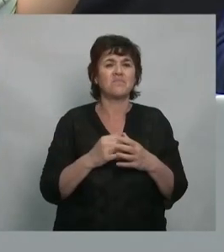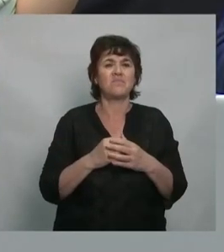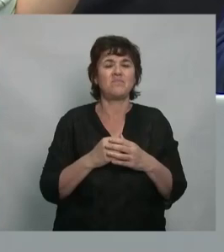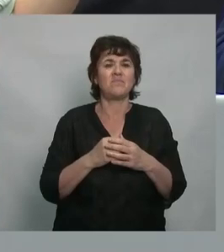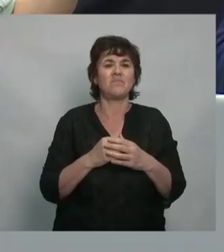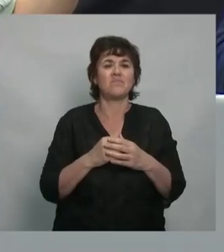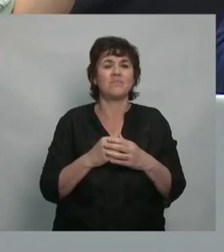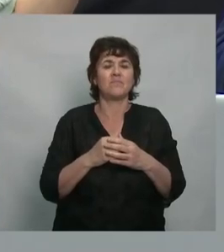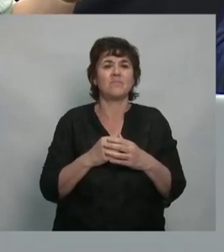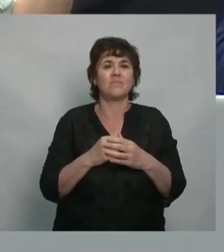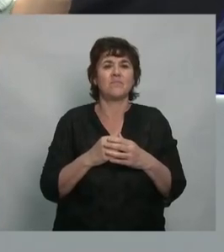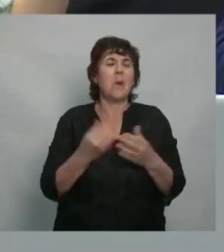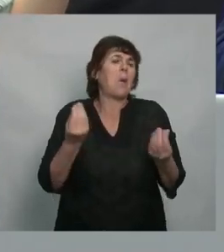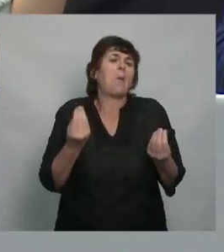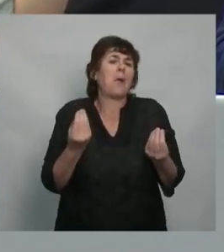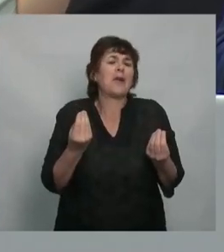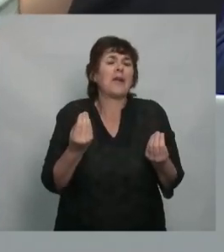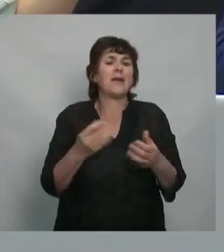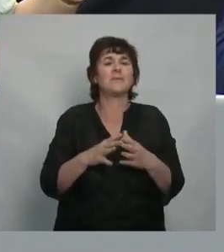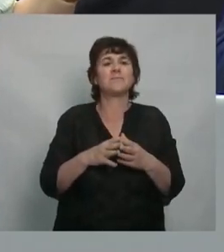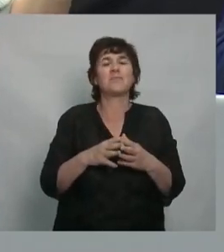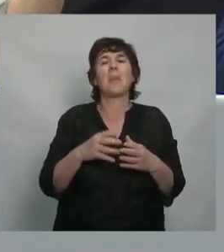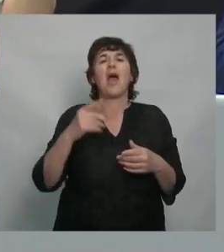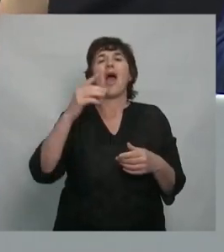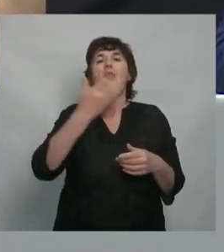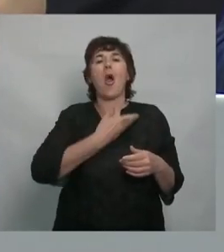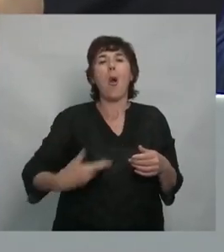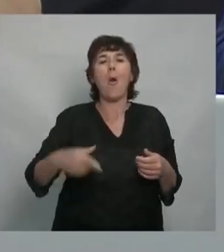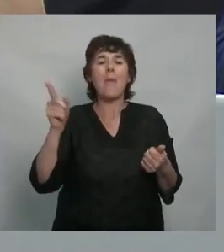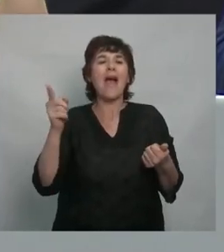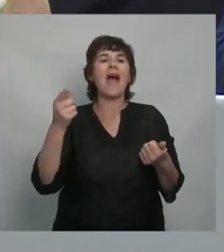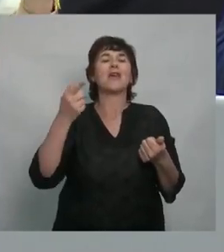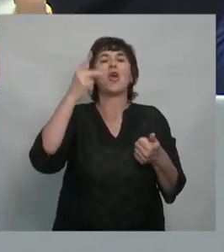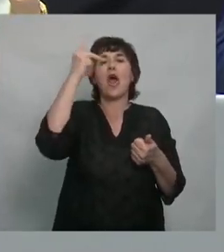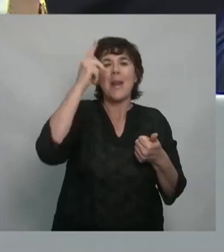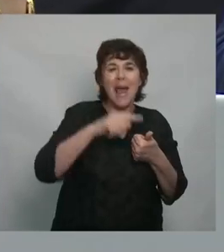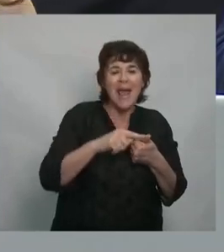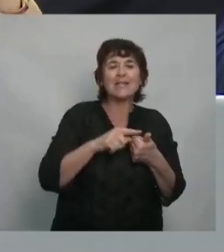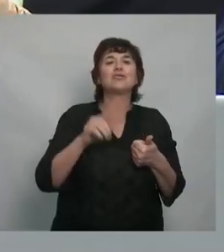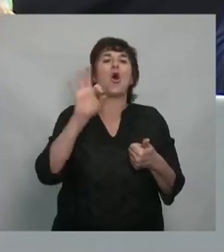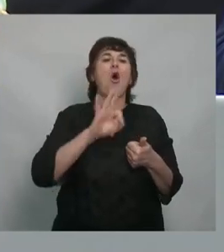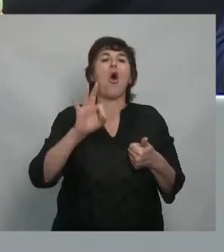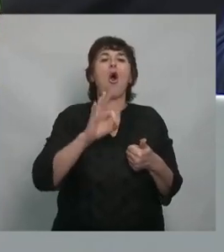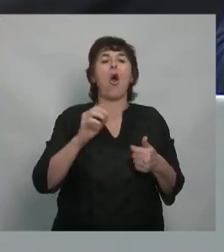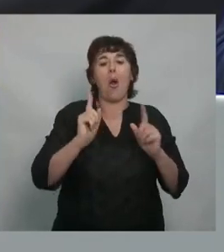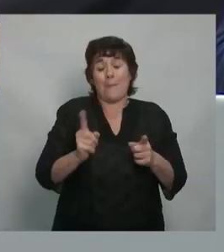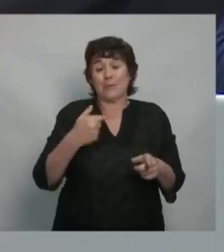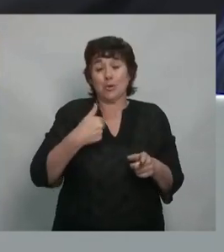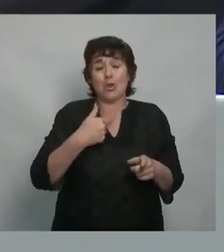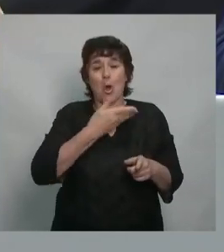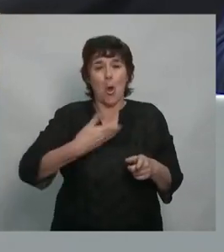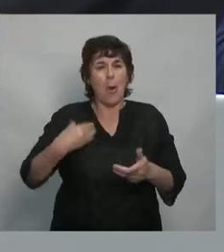Porque el gobierno de Néstor o la primera parte del primero mío